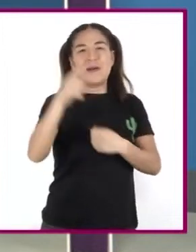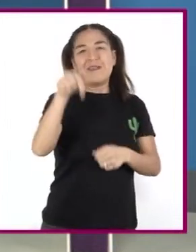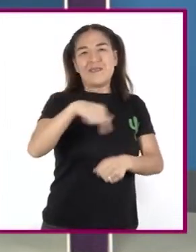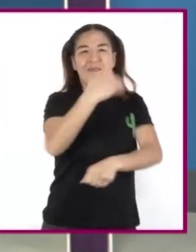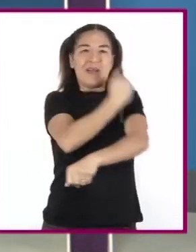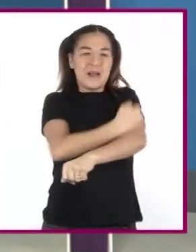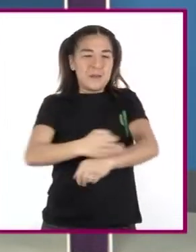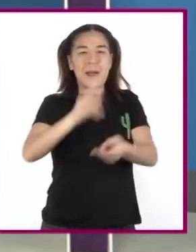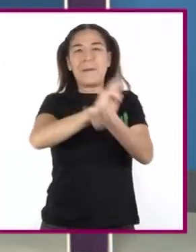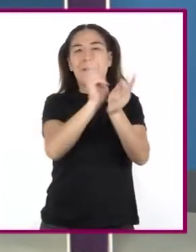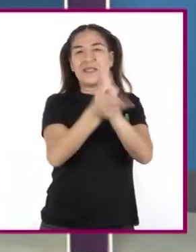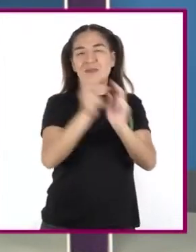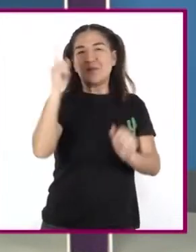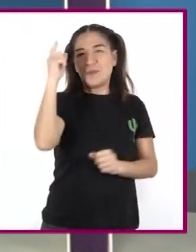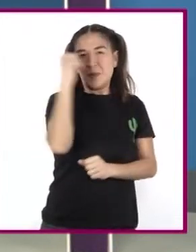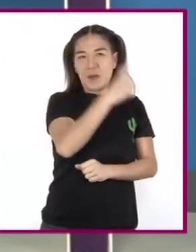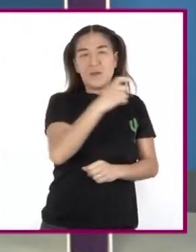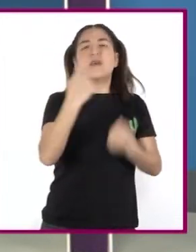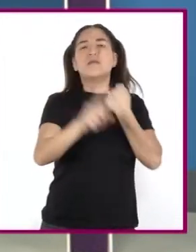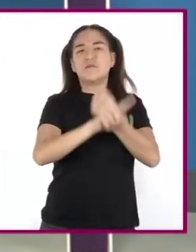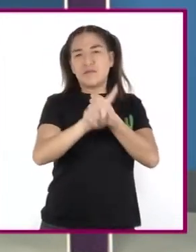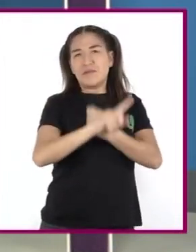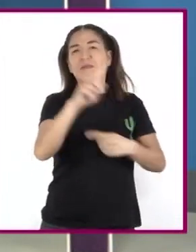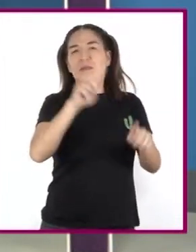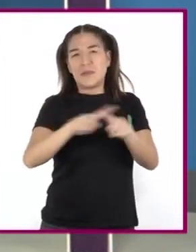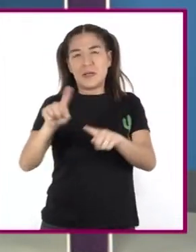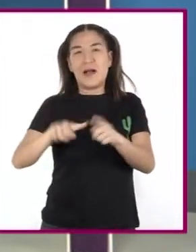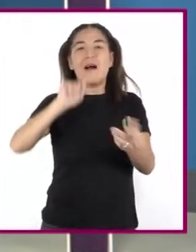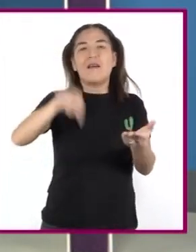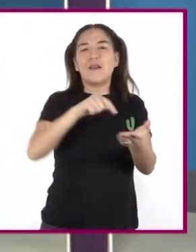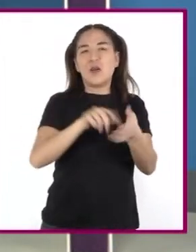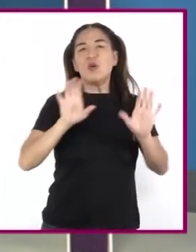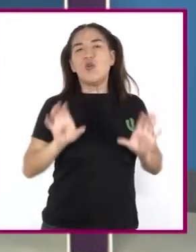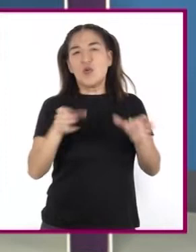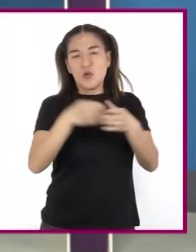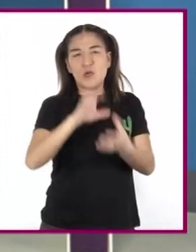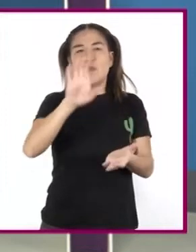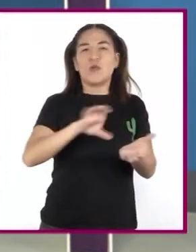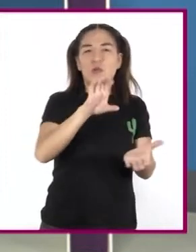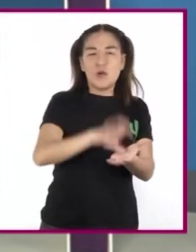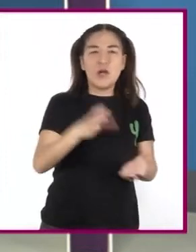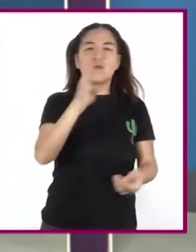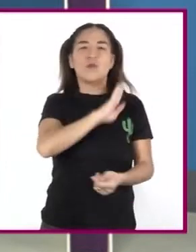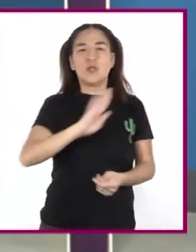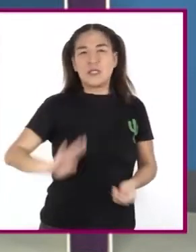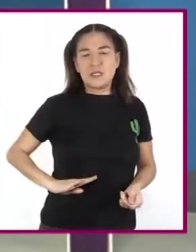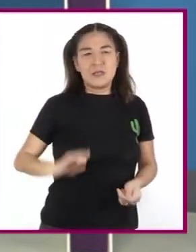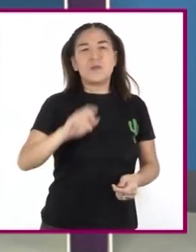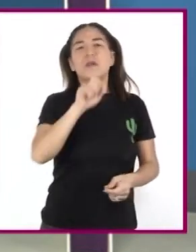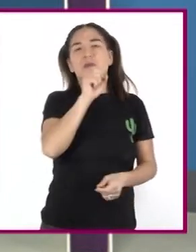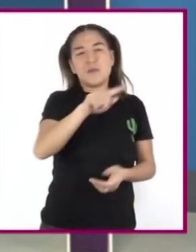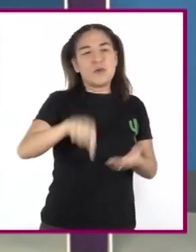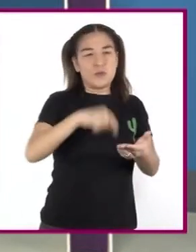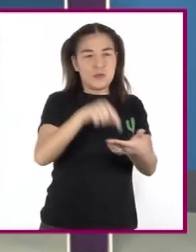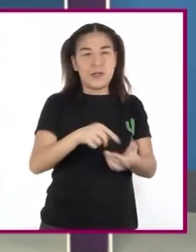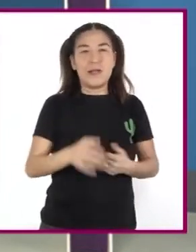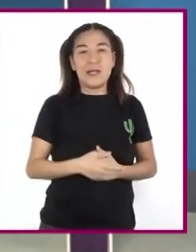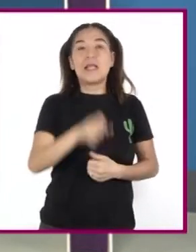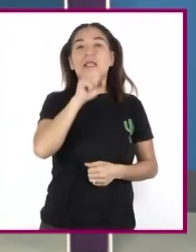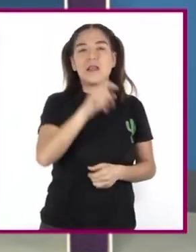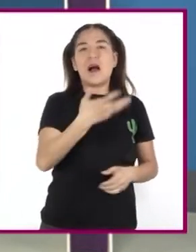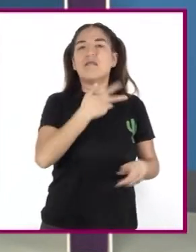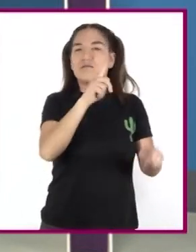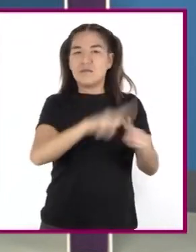Vecinales Y diversos Problemas Que se viven En colonias Comunidades Y municipios Incluso Hay